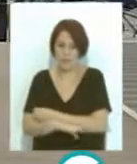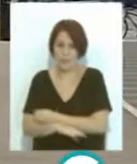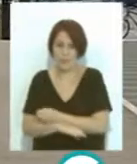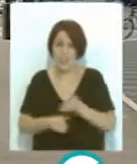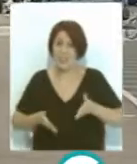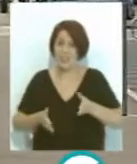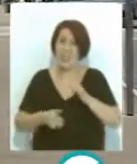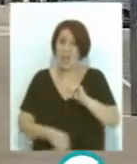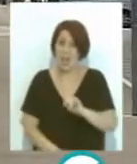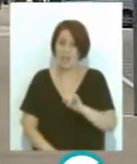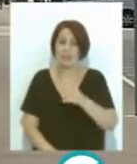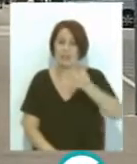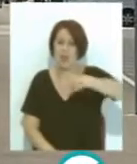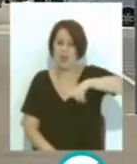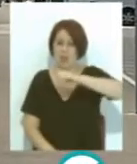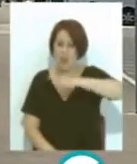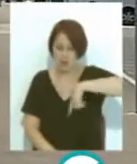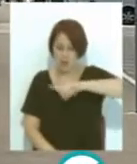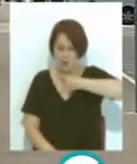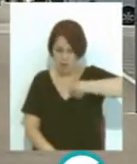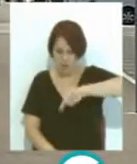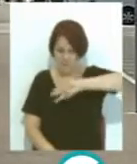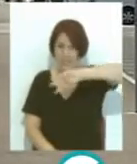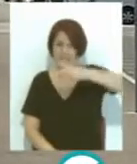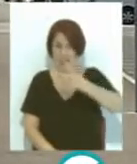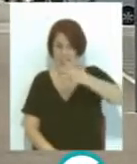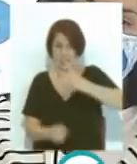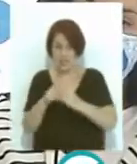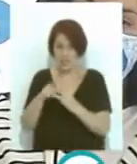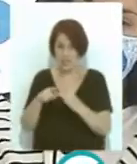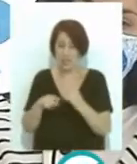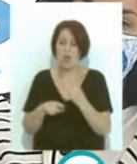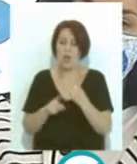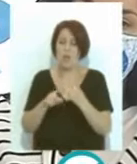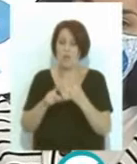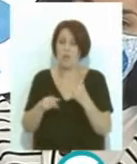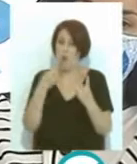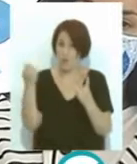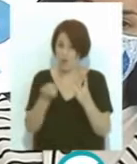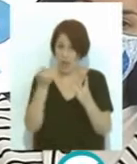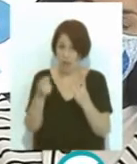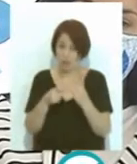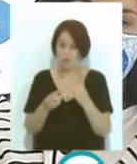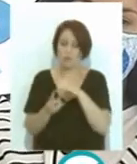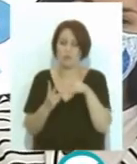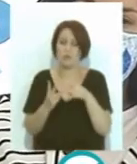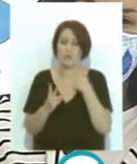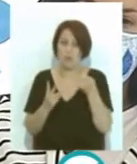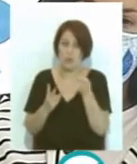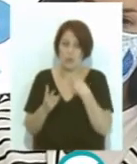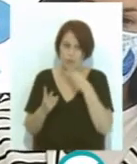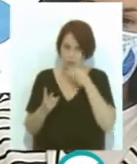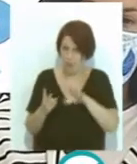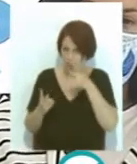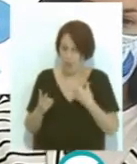avenida contará con tres grandes rotondas para distribuir el tráfico una a la altura del parque de bomberos que sustituirá a la actual otra a la altura